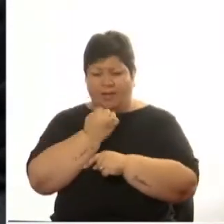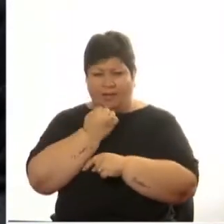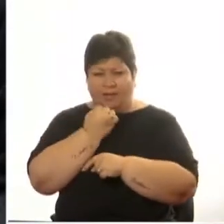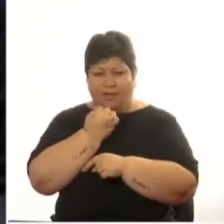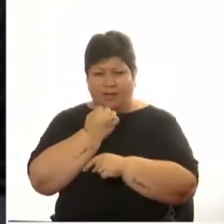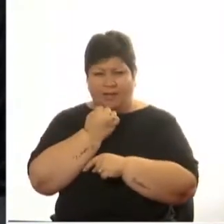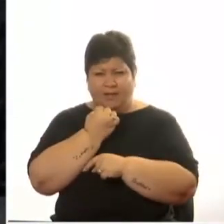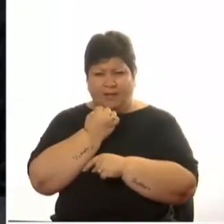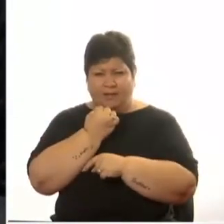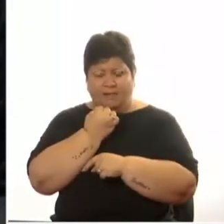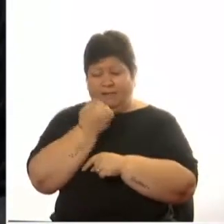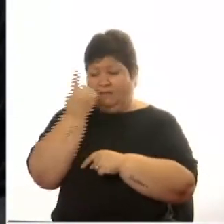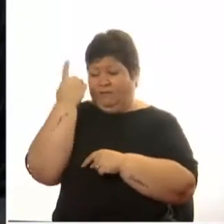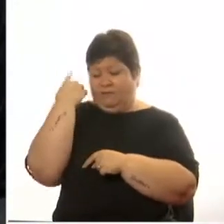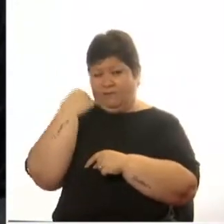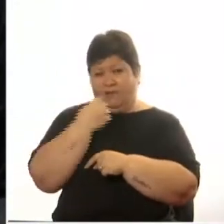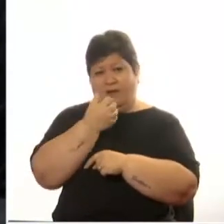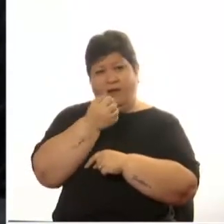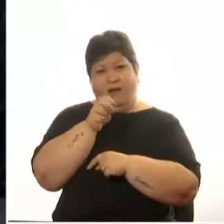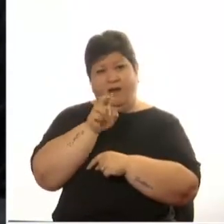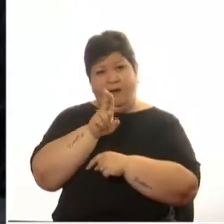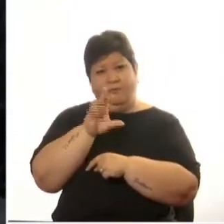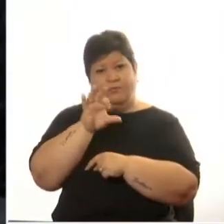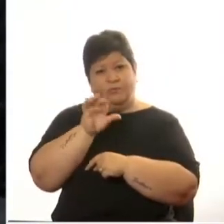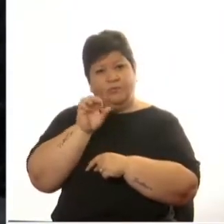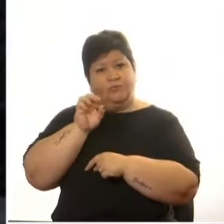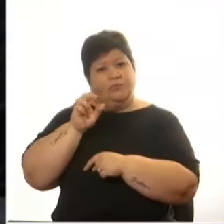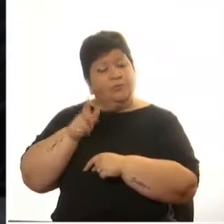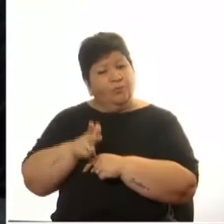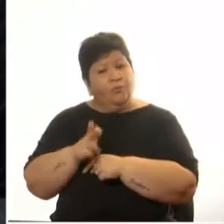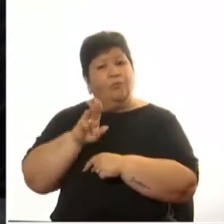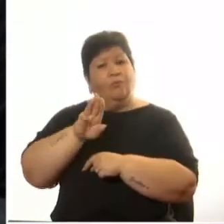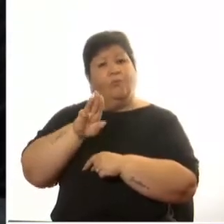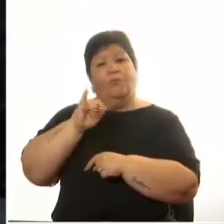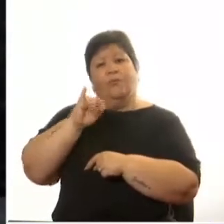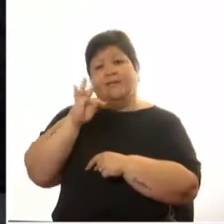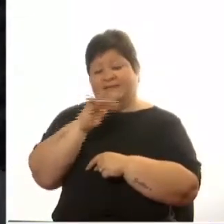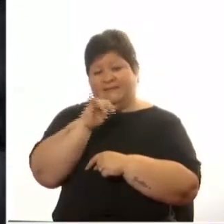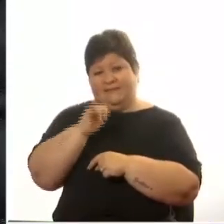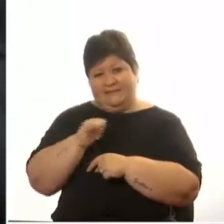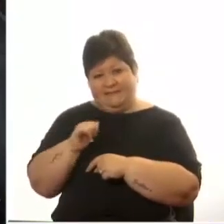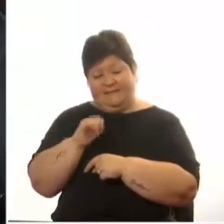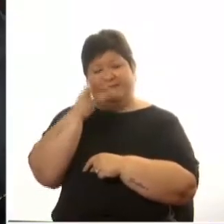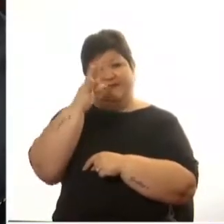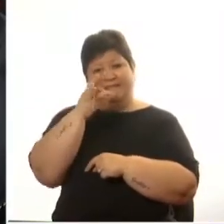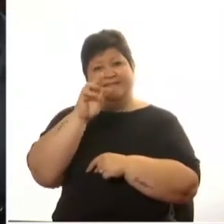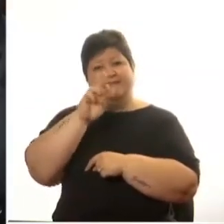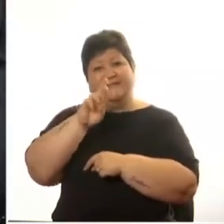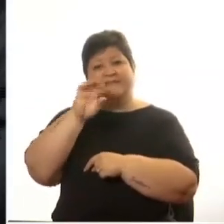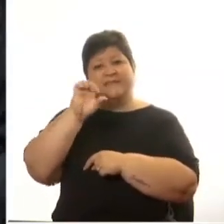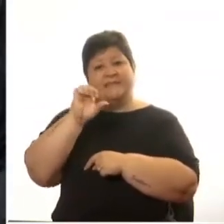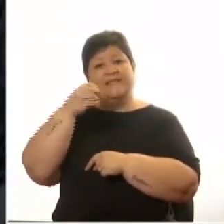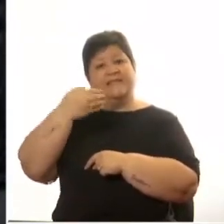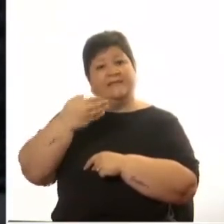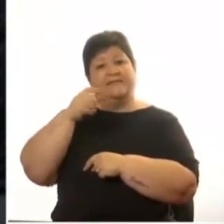ayer era Auschwitz Reblinka Dachau ya termino señor presidente Dachau